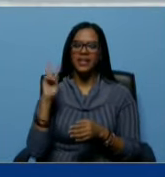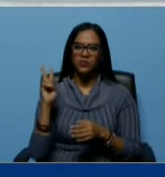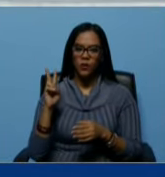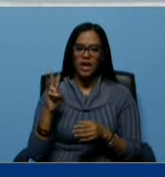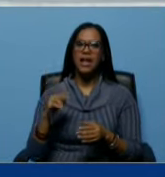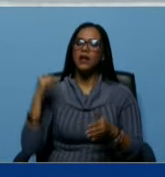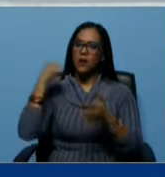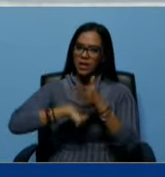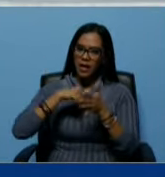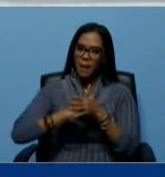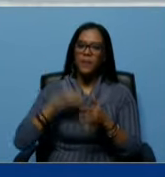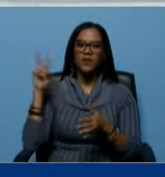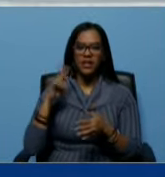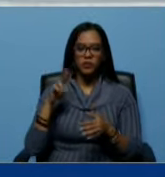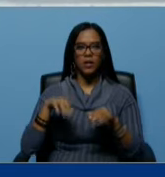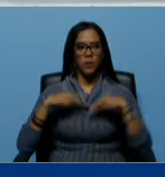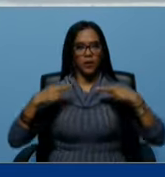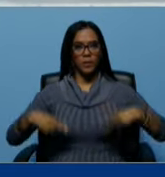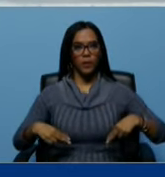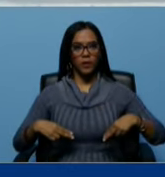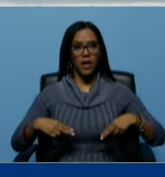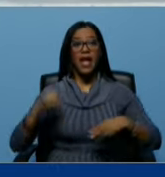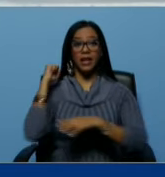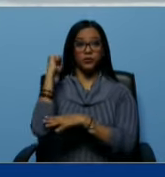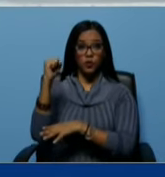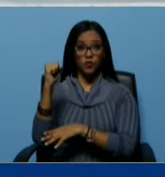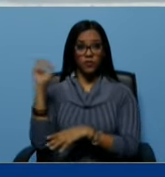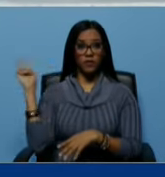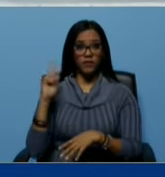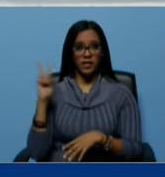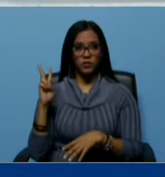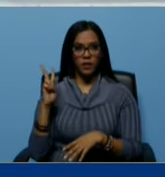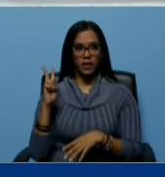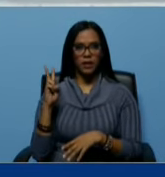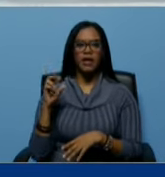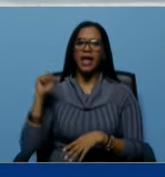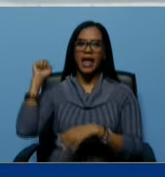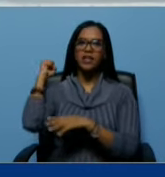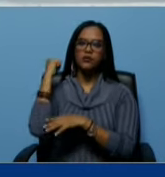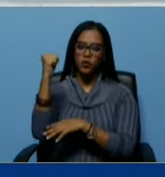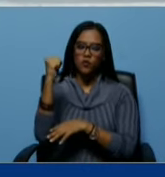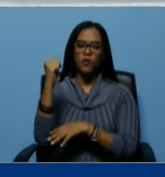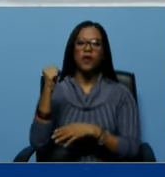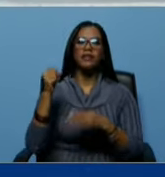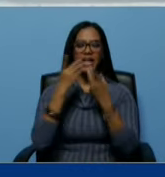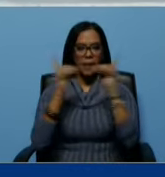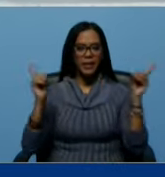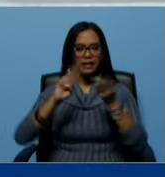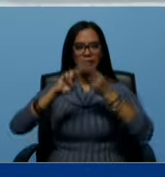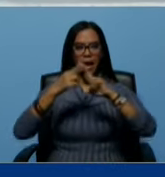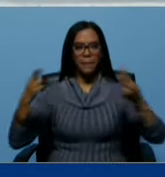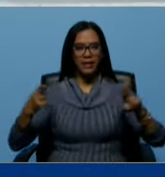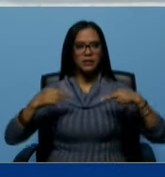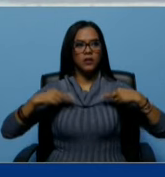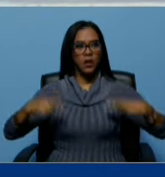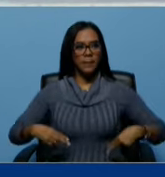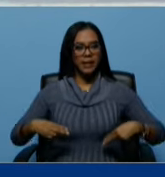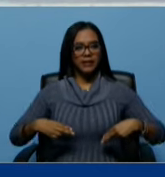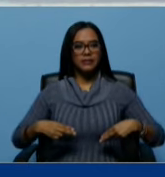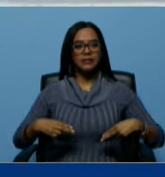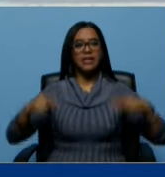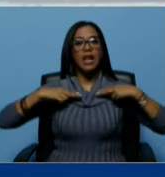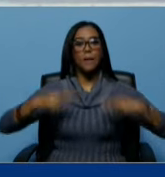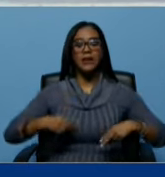por Venezuela y por la humanidad el triunfo de Venezuela es el triunfo de la democracia de la paz y el humanismo de la